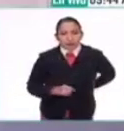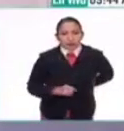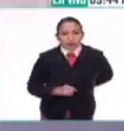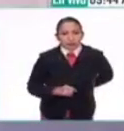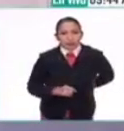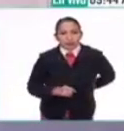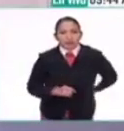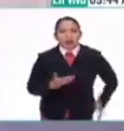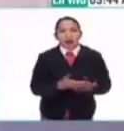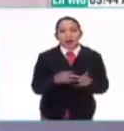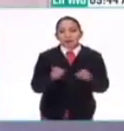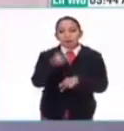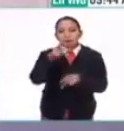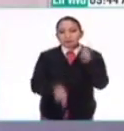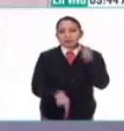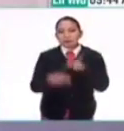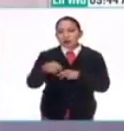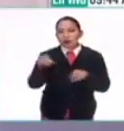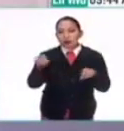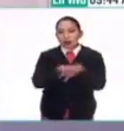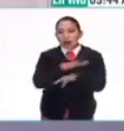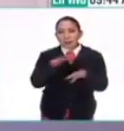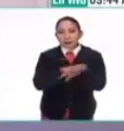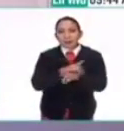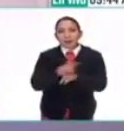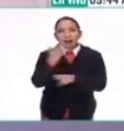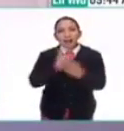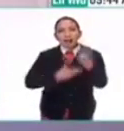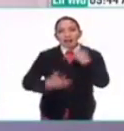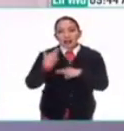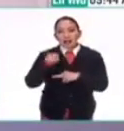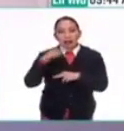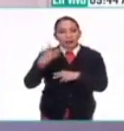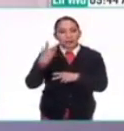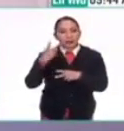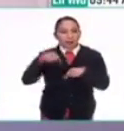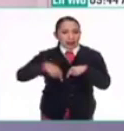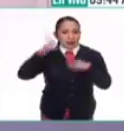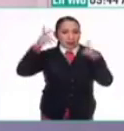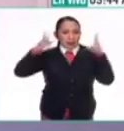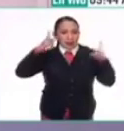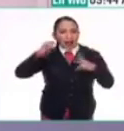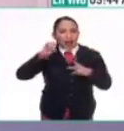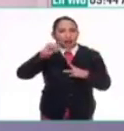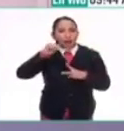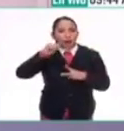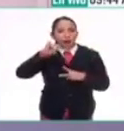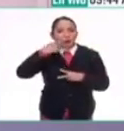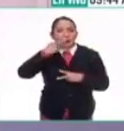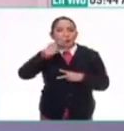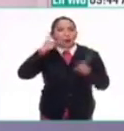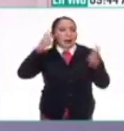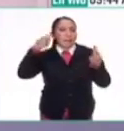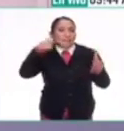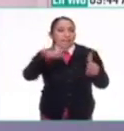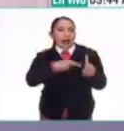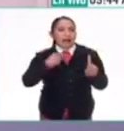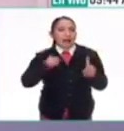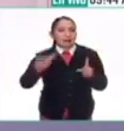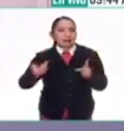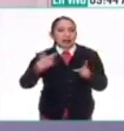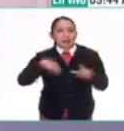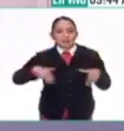Vamos a hacer otra breve pausa, pero no le cambien porque al regresar ya va a estar con nosotros Arturo Montero para platicarnos más sobre el